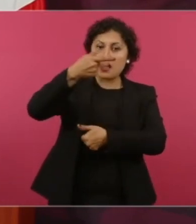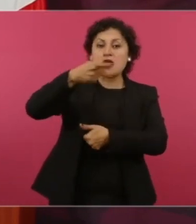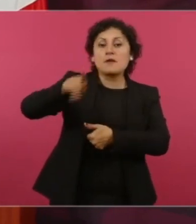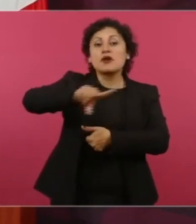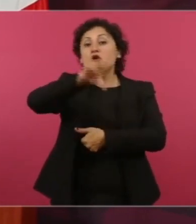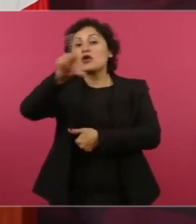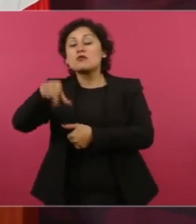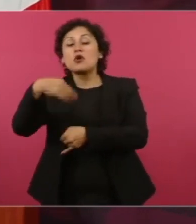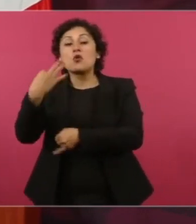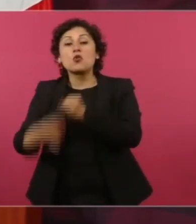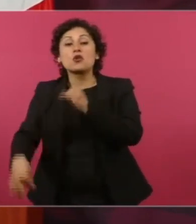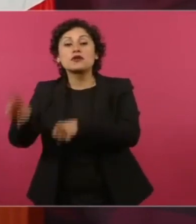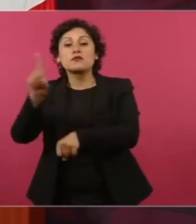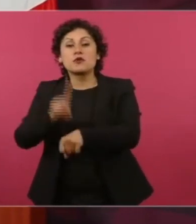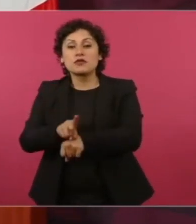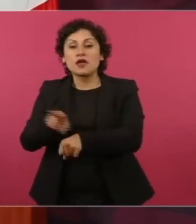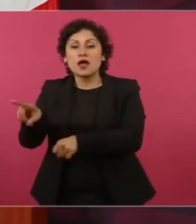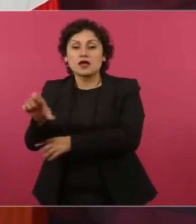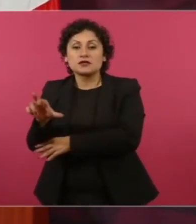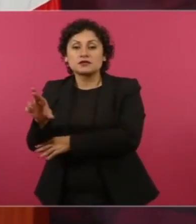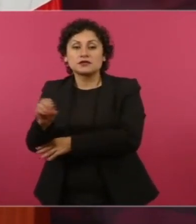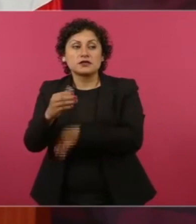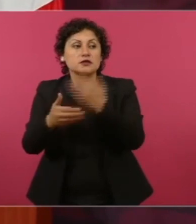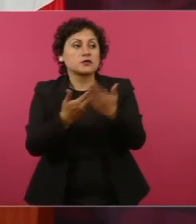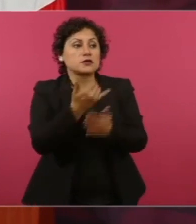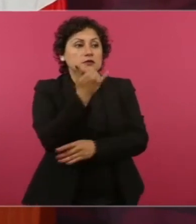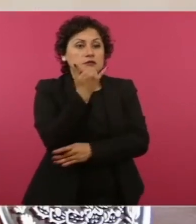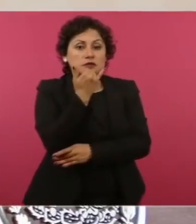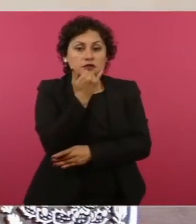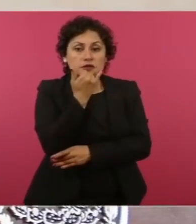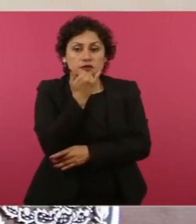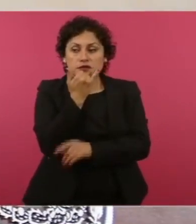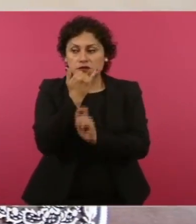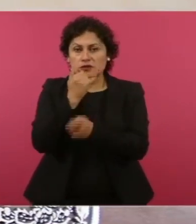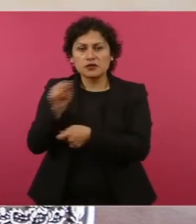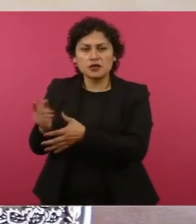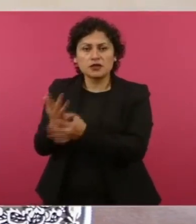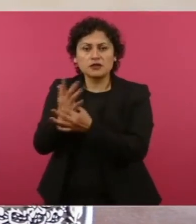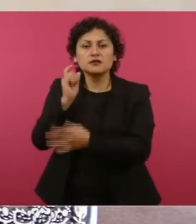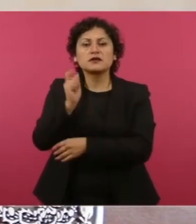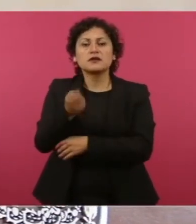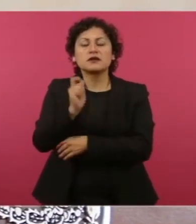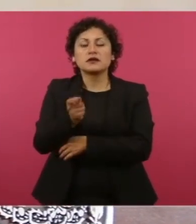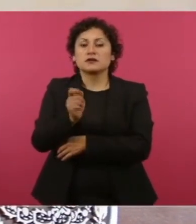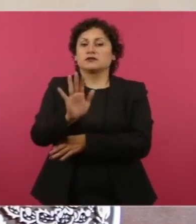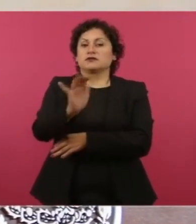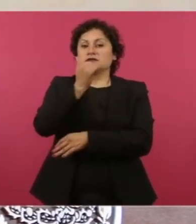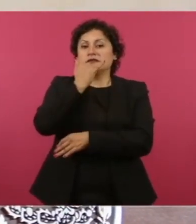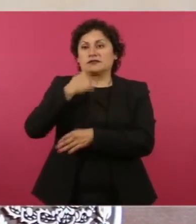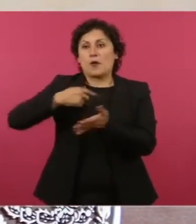disculpa y dice ya no vuelvo a hacerlo.